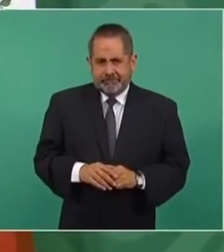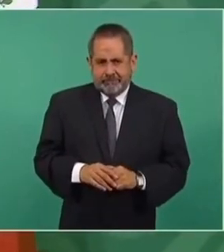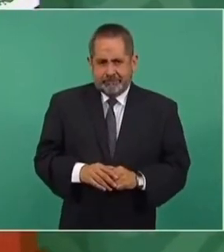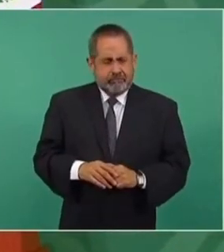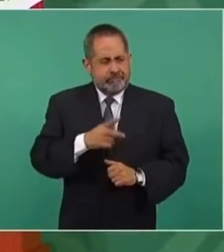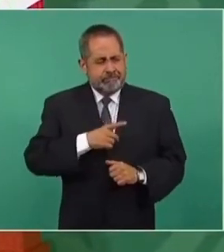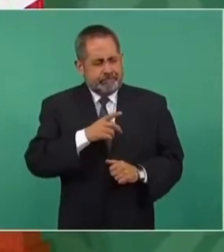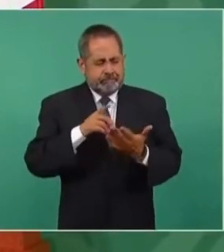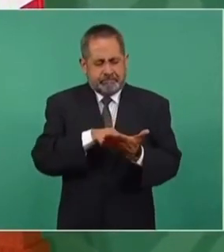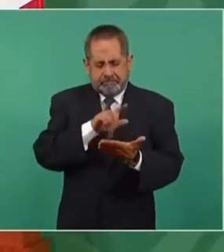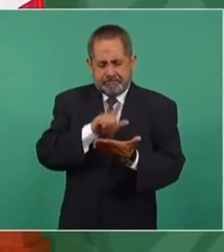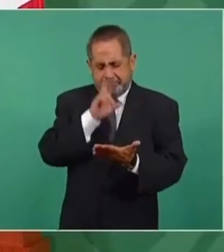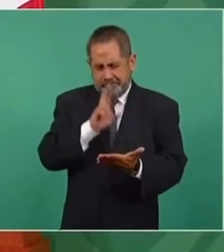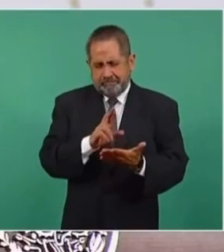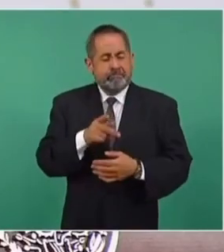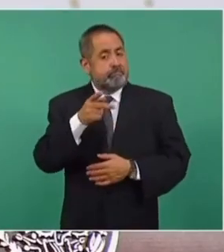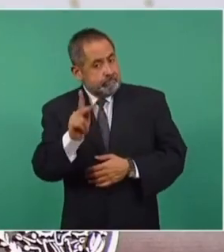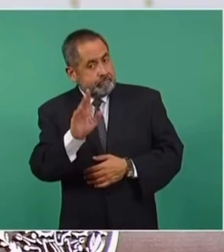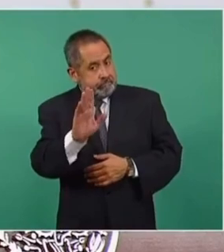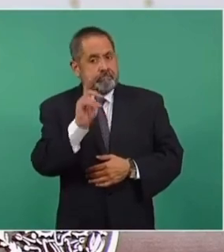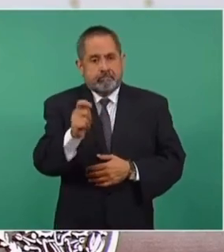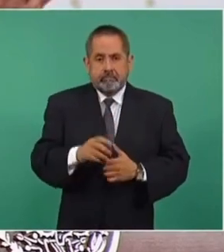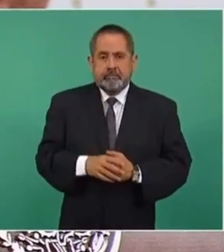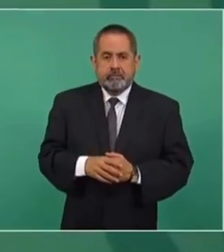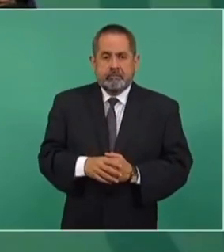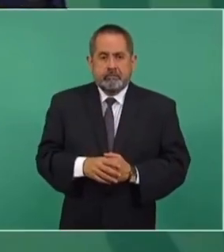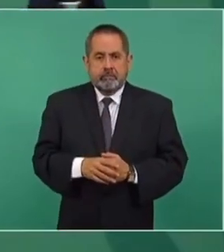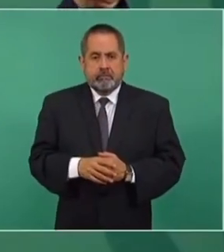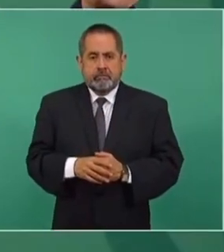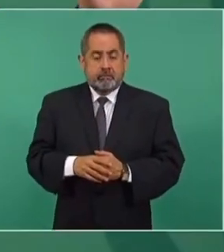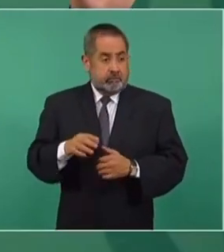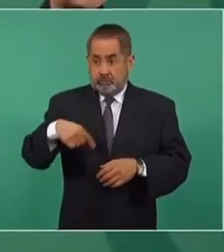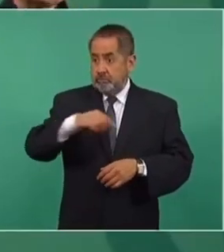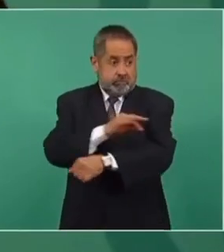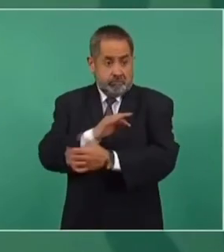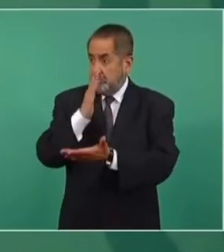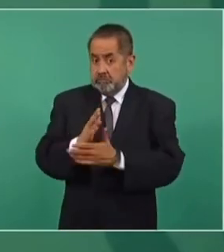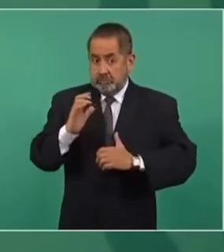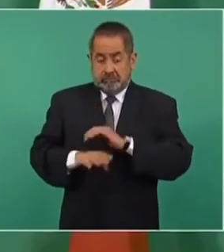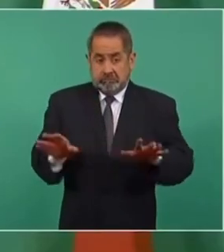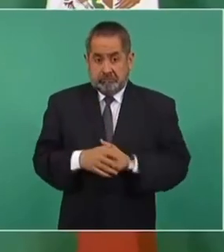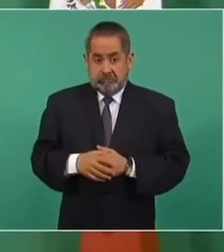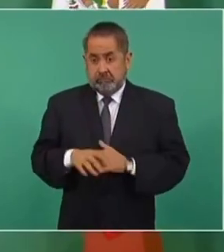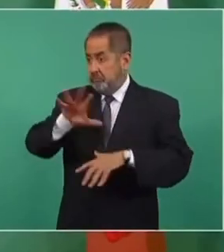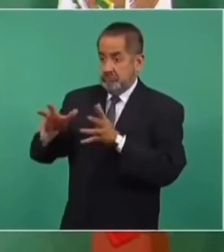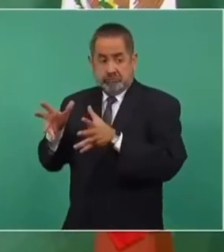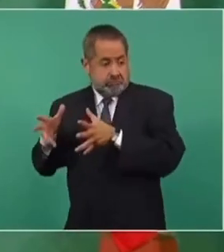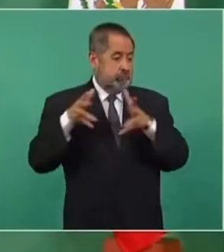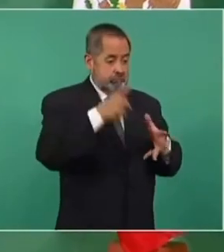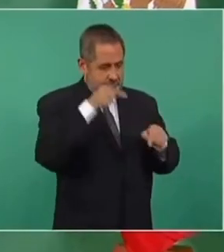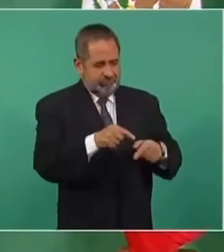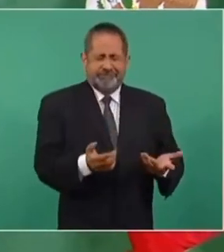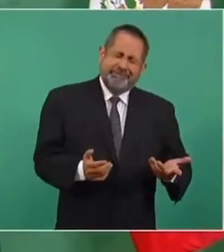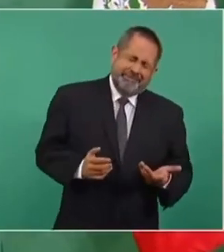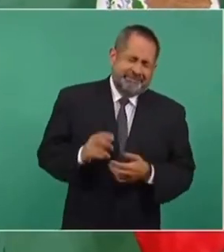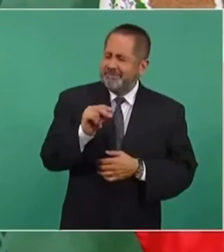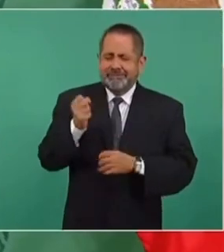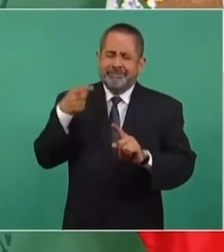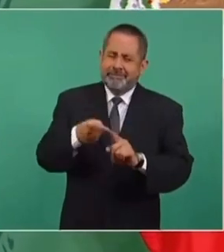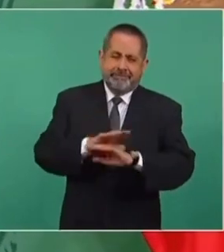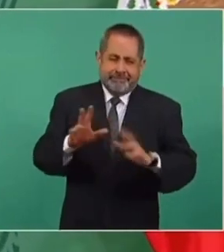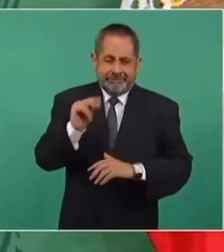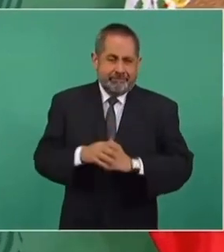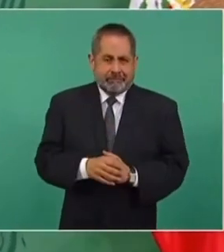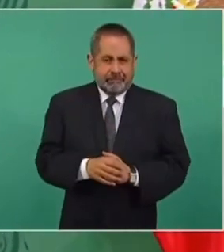Vamos a ser respetuosos de la legalidad, pero esto no implica. A ver, ya paramos la vacunación, todas las vacunas, y vamos a atender esto. No es así,